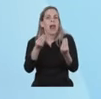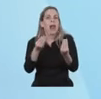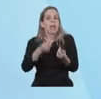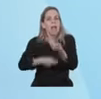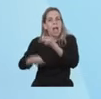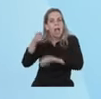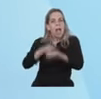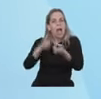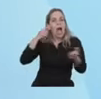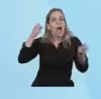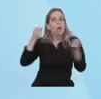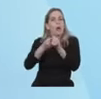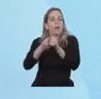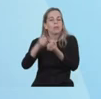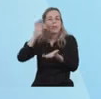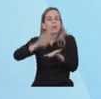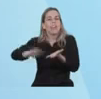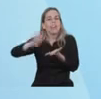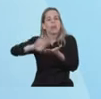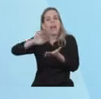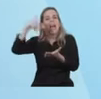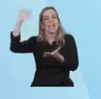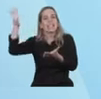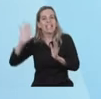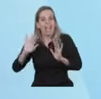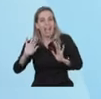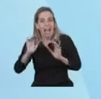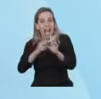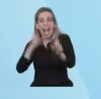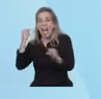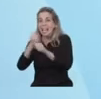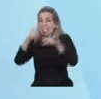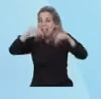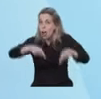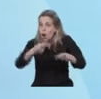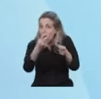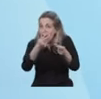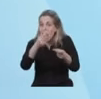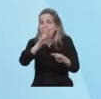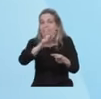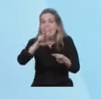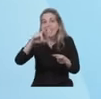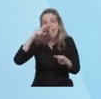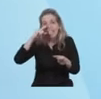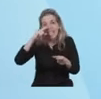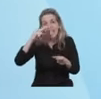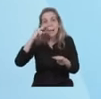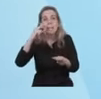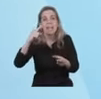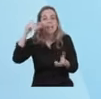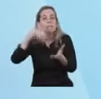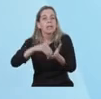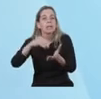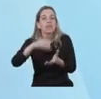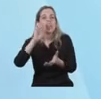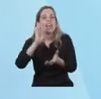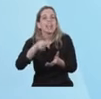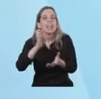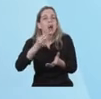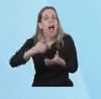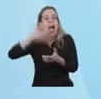Hasta aquí llevamos ahorrados 37.000 millones de dólares que debíamos.